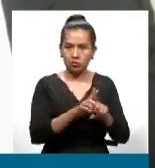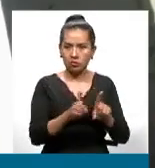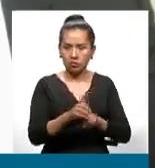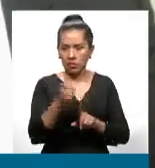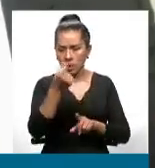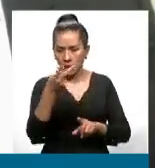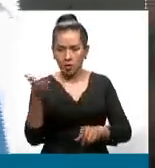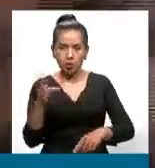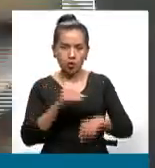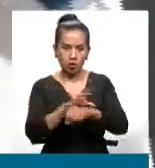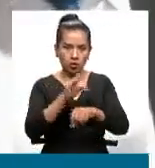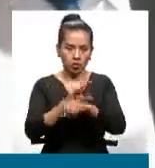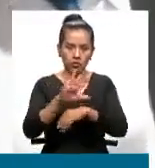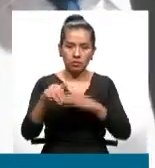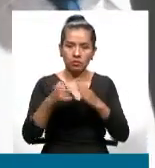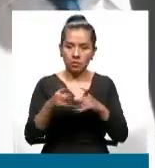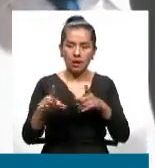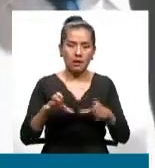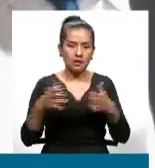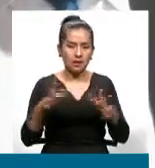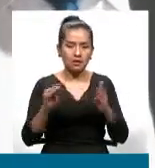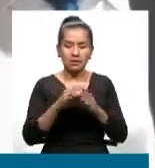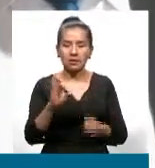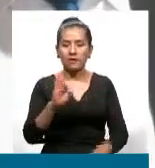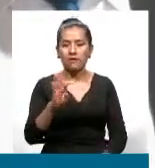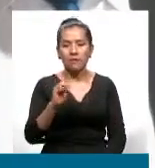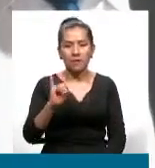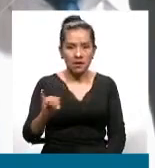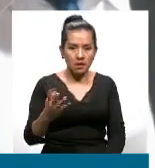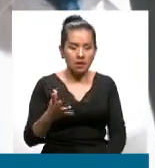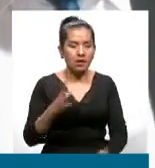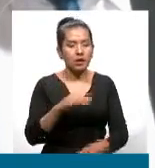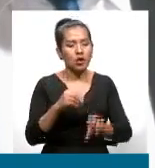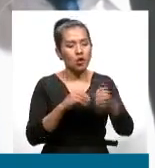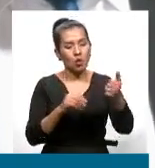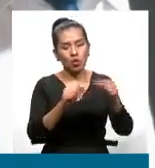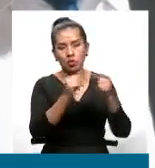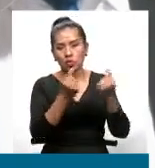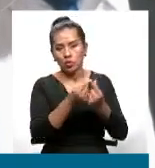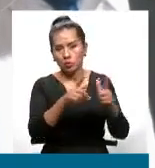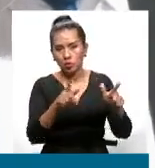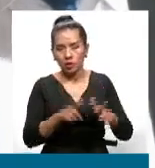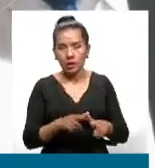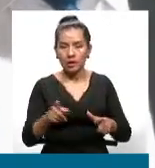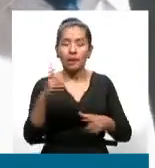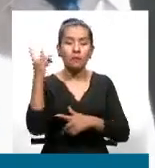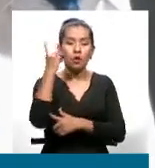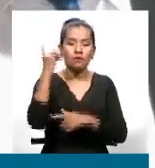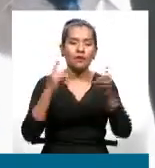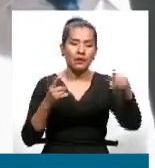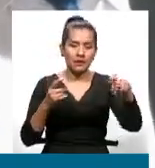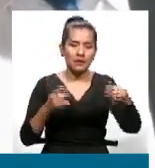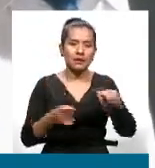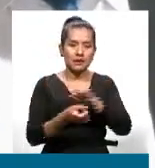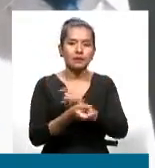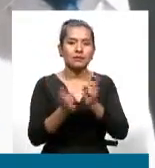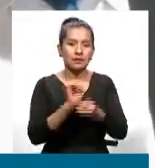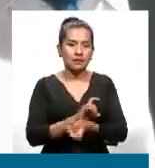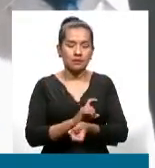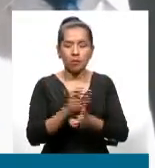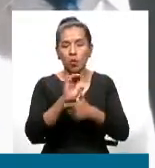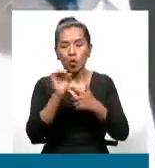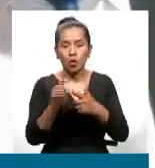recomendaciones que se hacía desde instancias como el FMI y otros espacios de que Bolivia necesitaría cambiar o